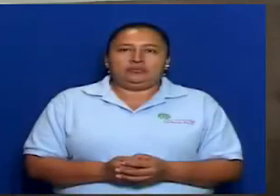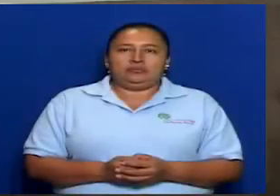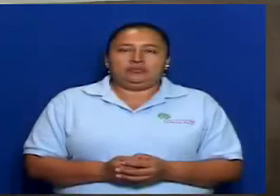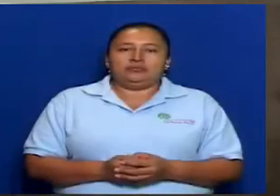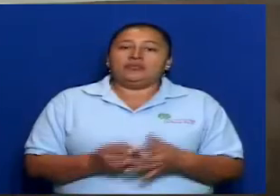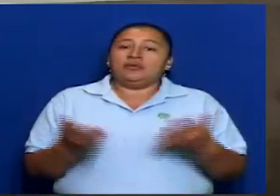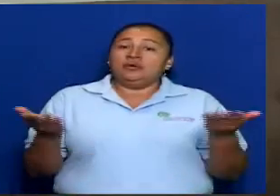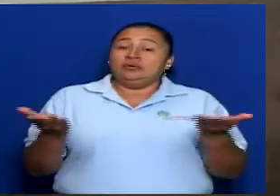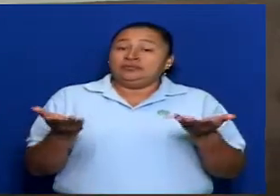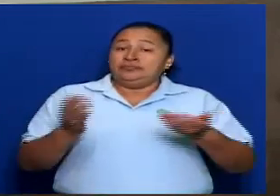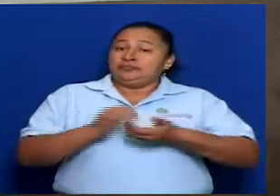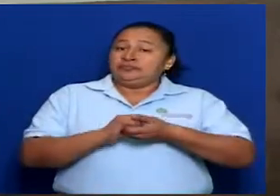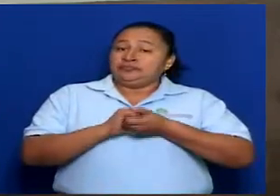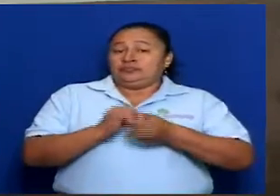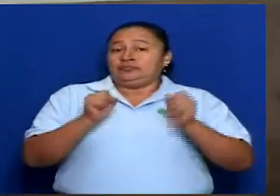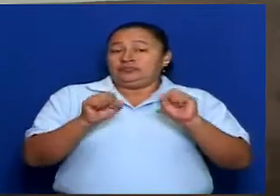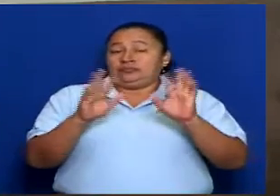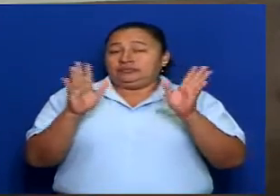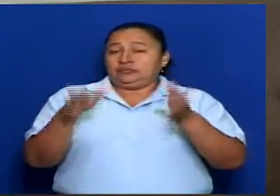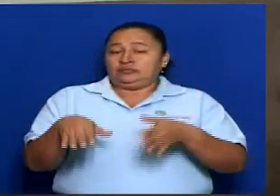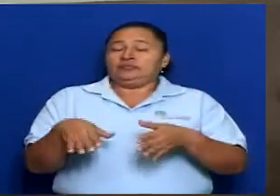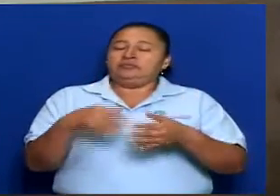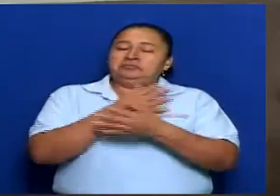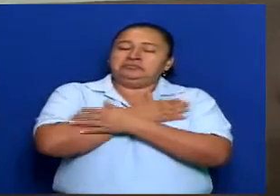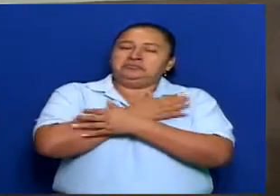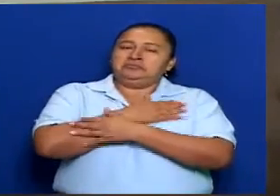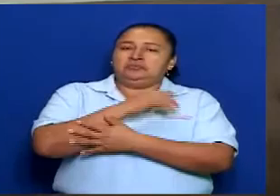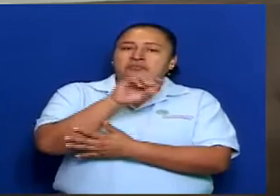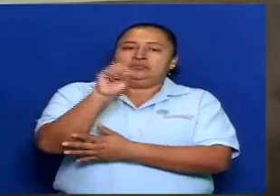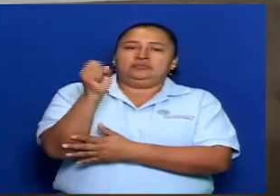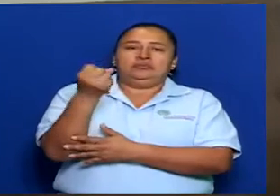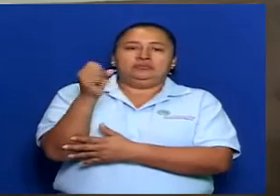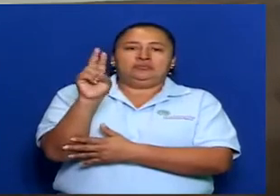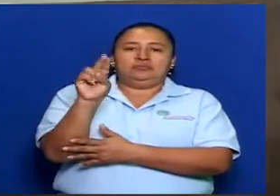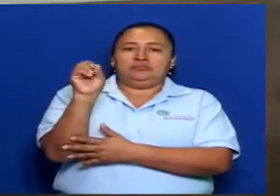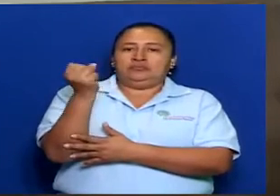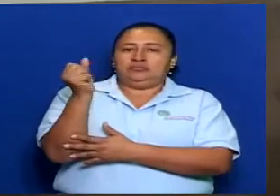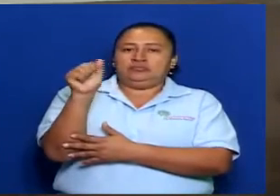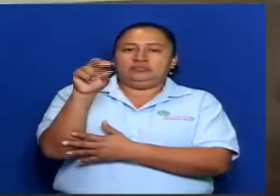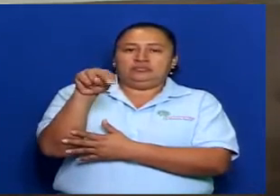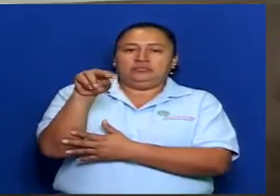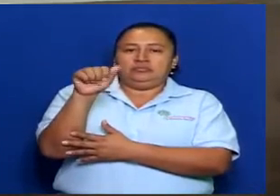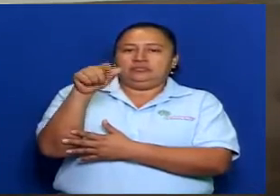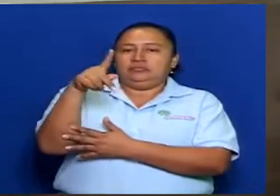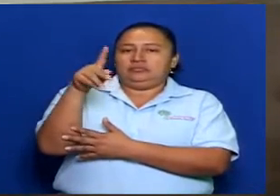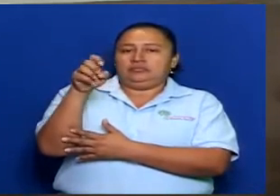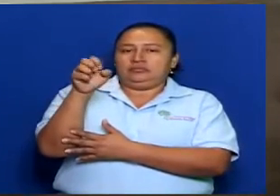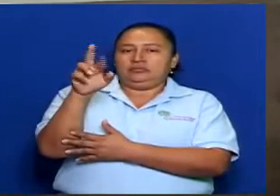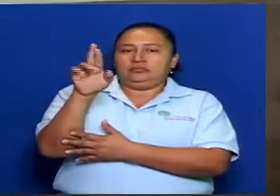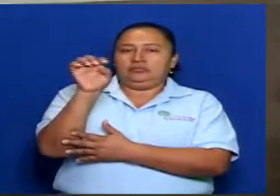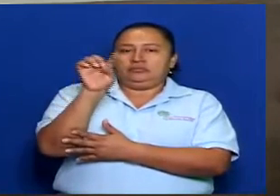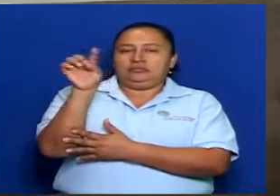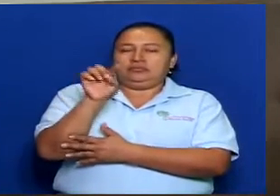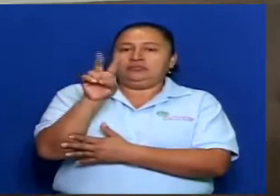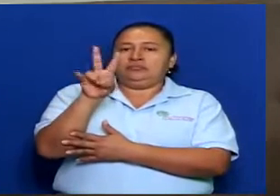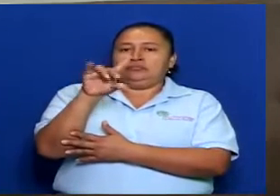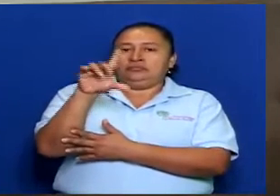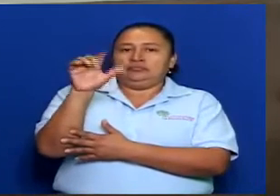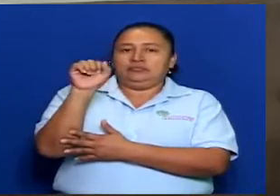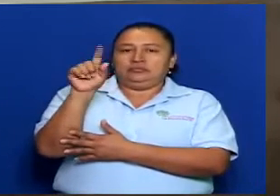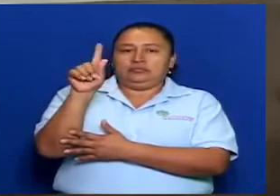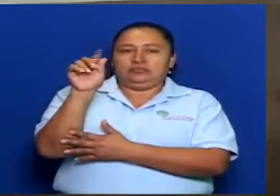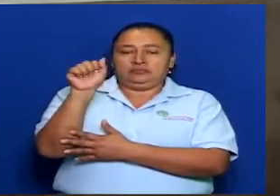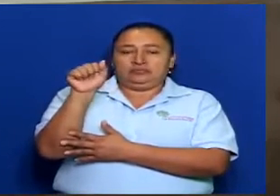¿Qué tal amigas y amigos televidentes? Les saluda Susana Pérez Villalta. Gracias por acompañarnos en nuestro programa